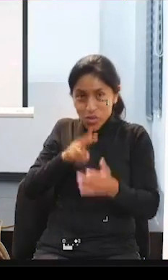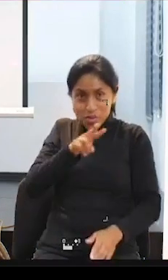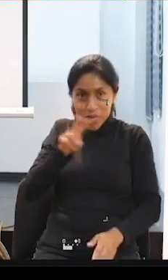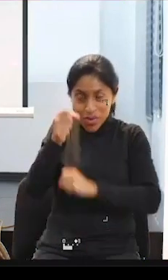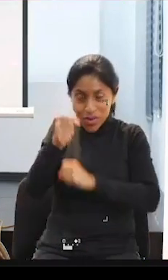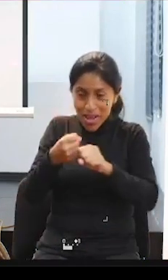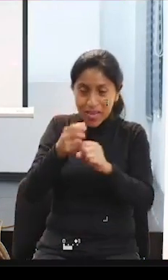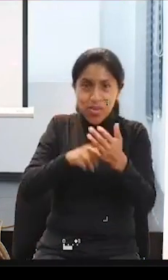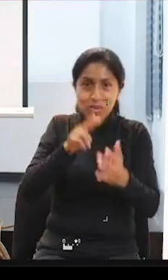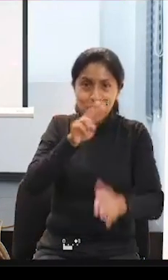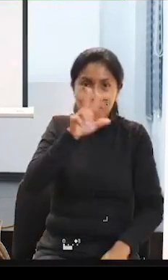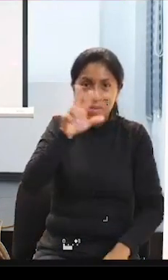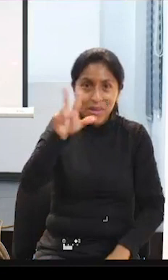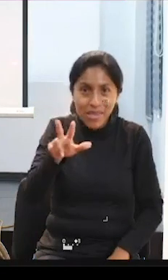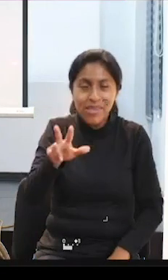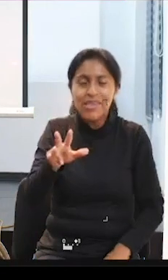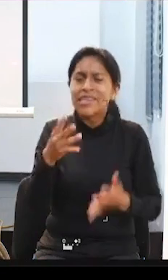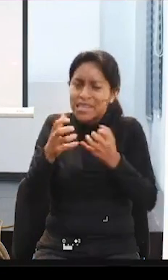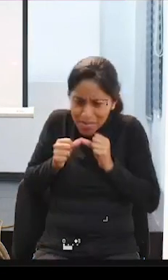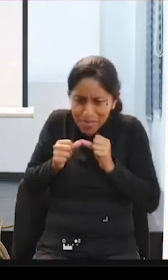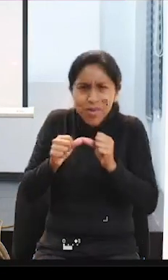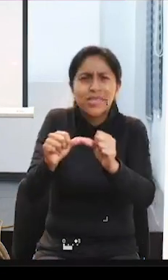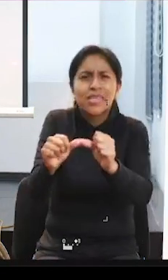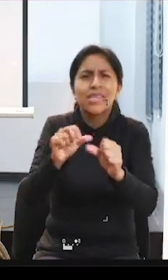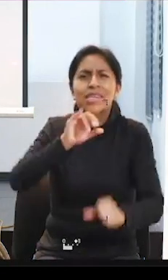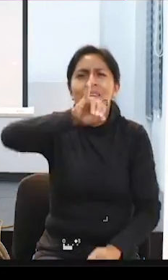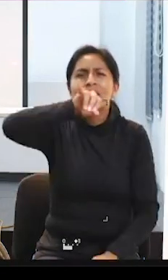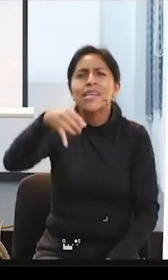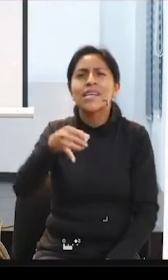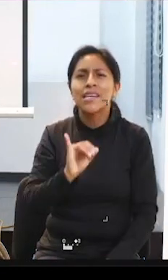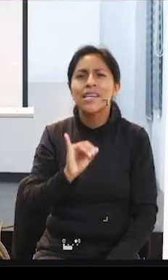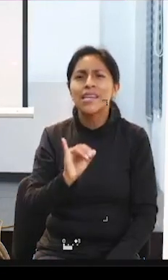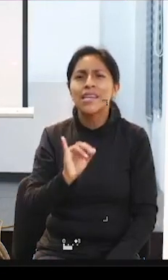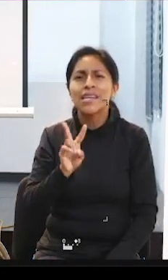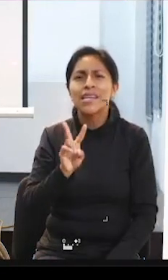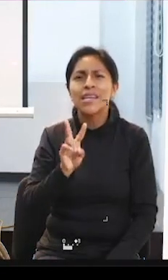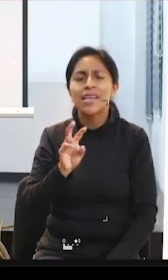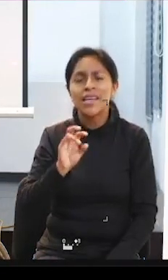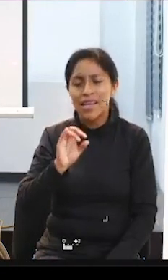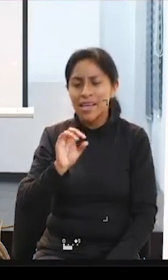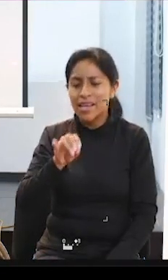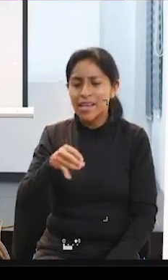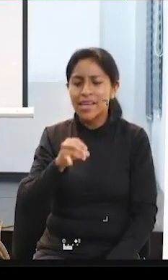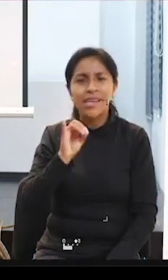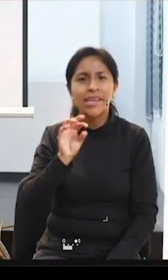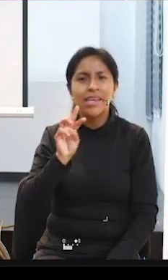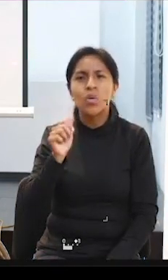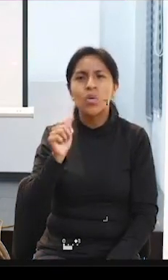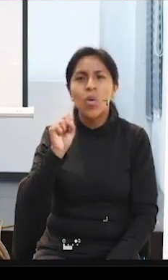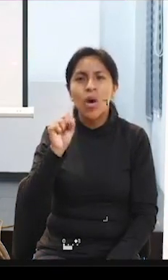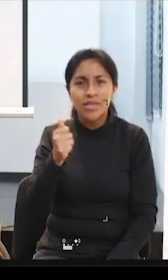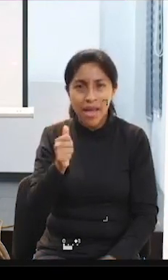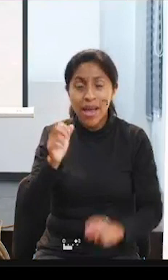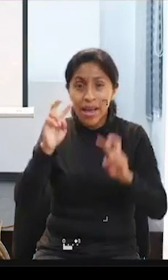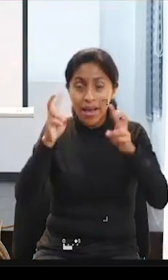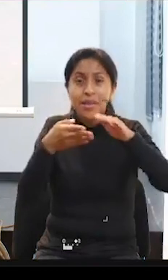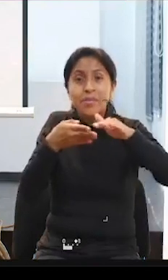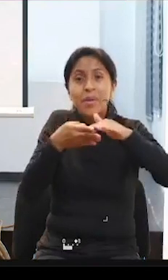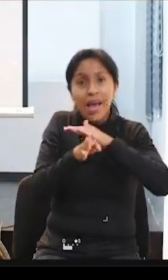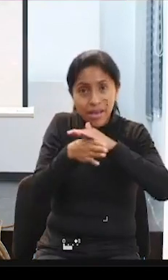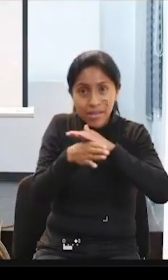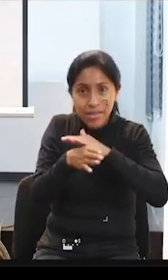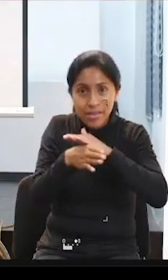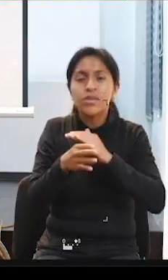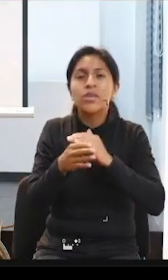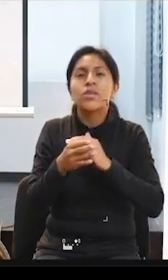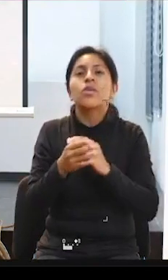continuidad a nuestro programa Jiguasa, focalizando esta vez el Radio de Acción en materia de inclusión y accesibilidad, bajo